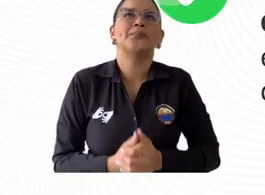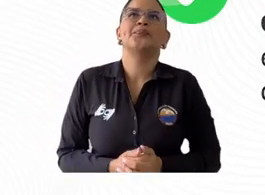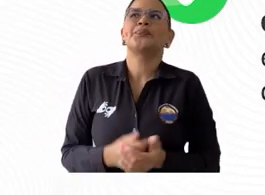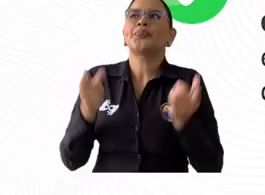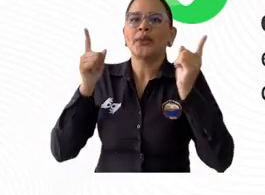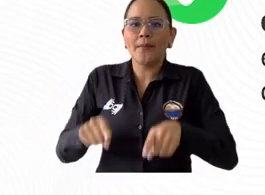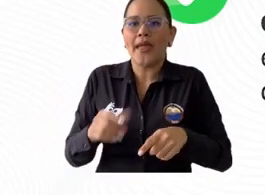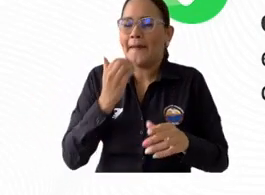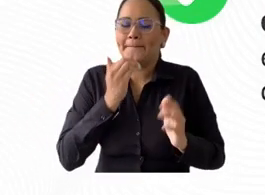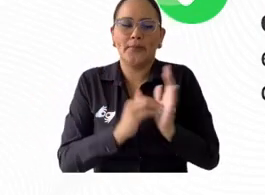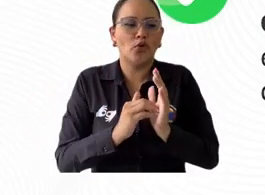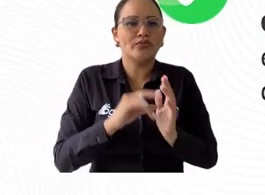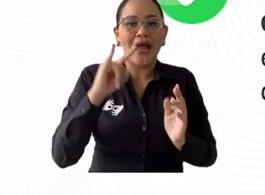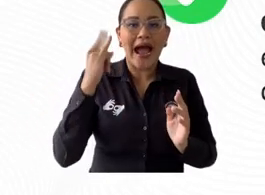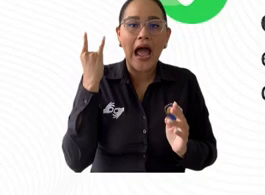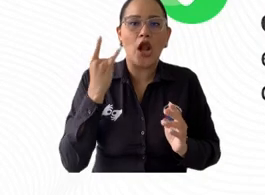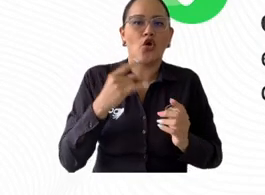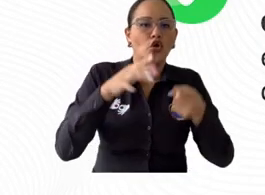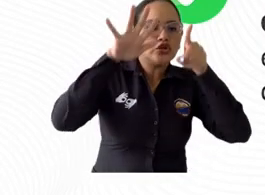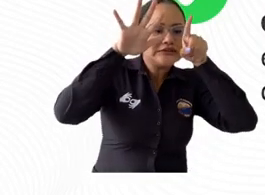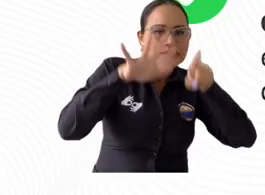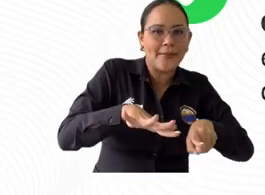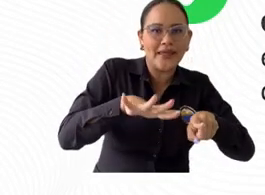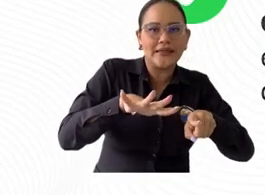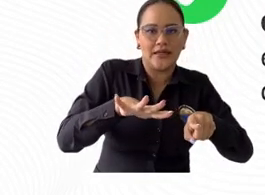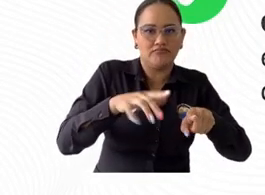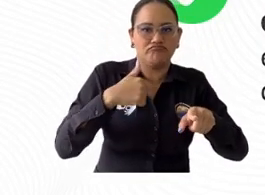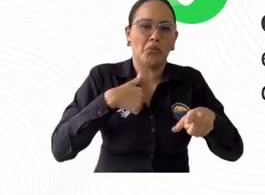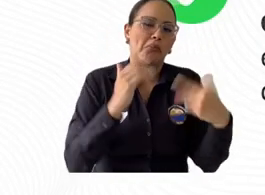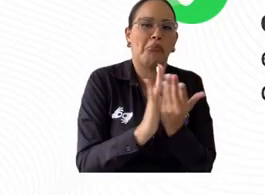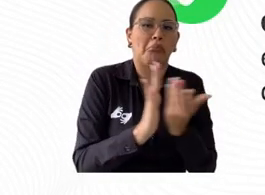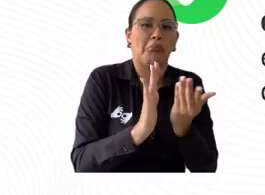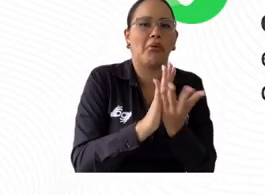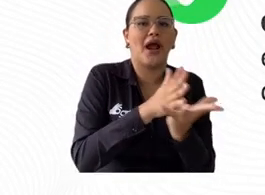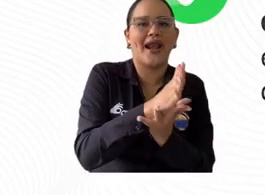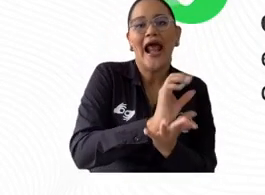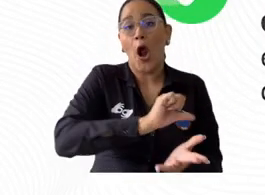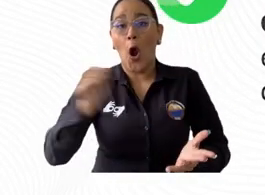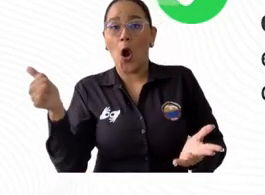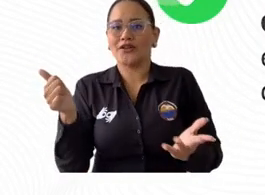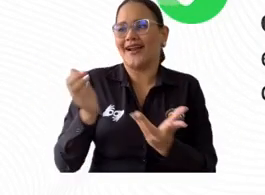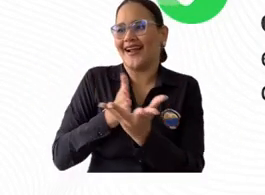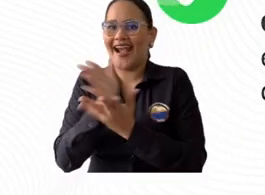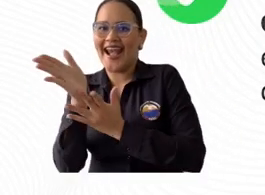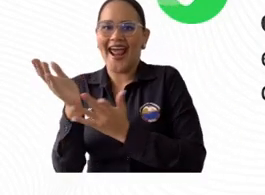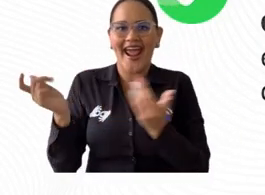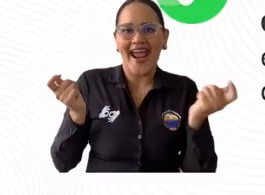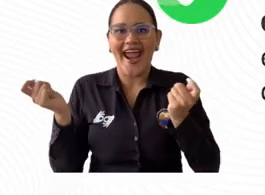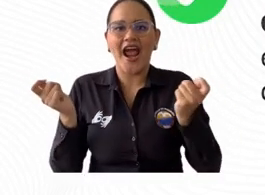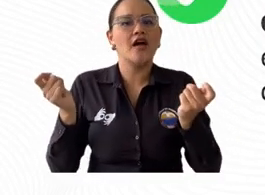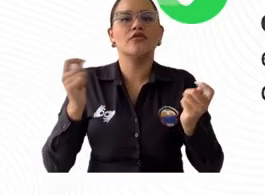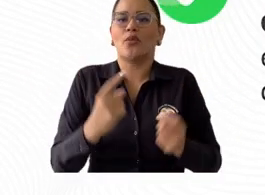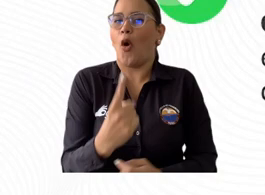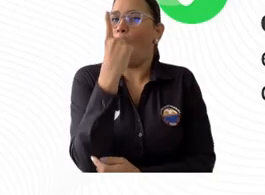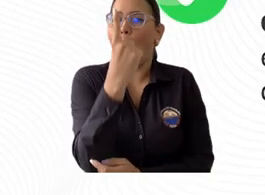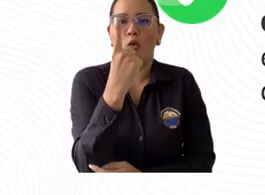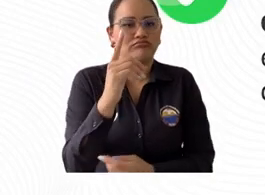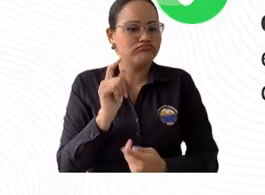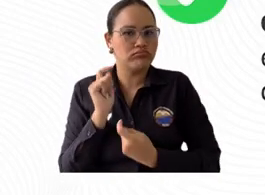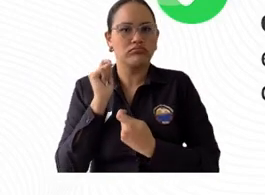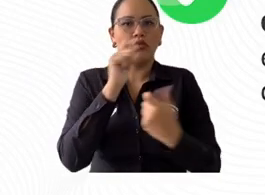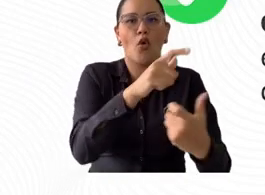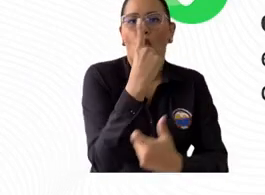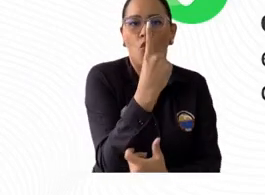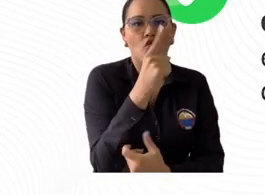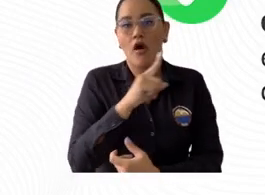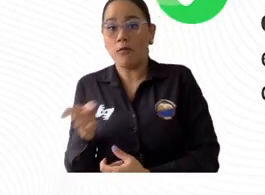Los que son de ciclos, por ejemplo, la tecnología en deporte, la tecnología en hotel y turismo, pues completa los ciclos totales, paga el 100% de derechos